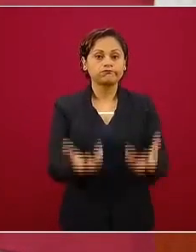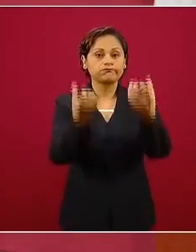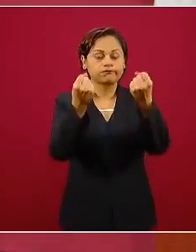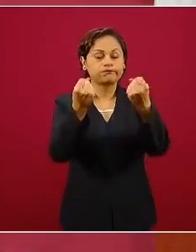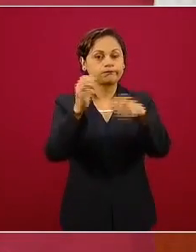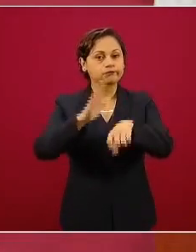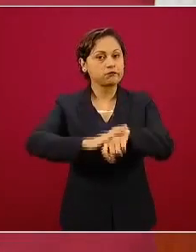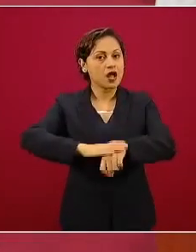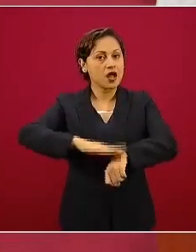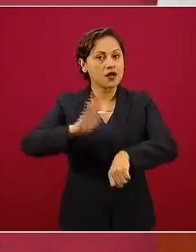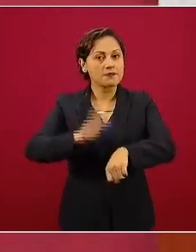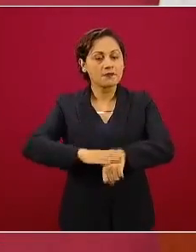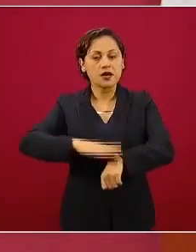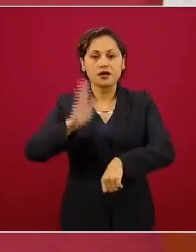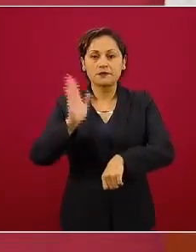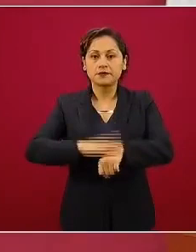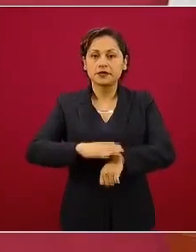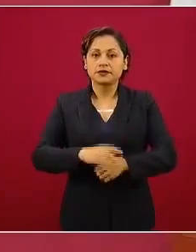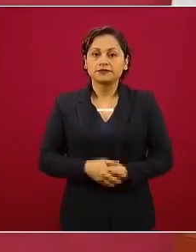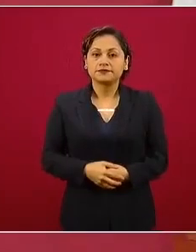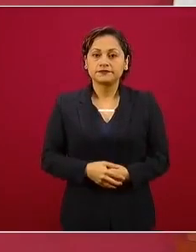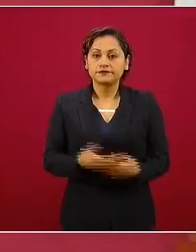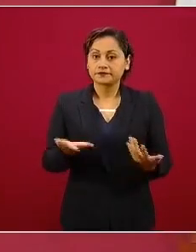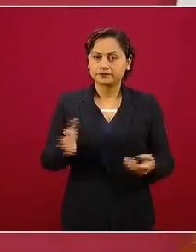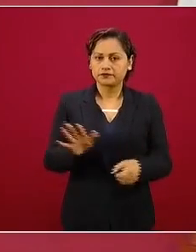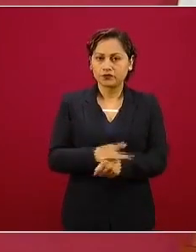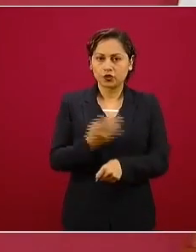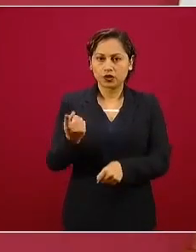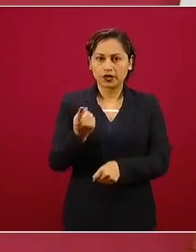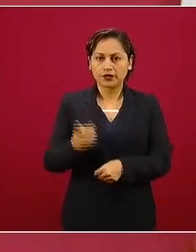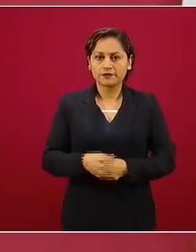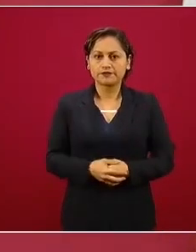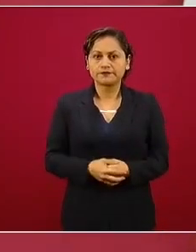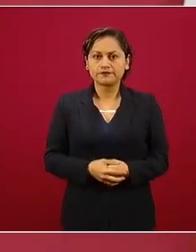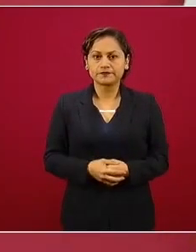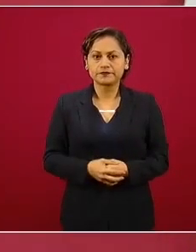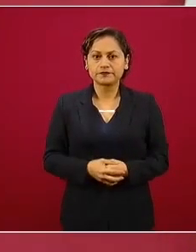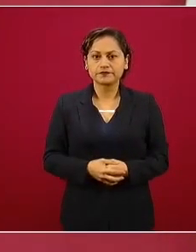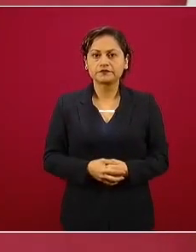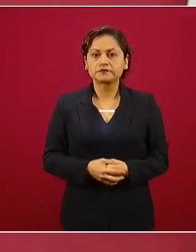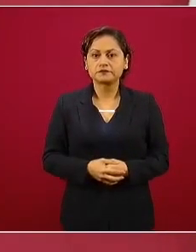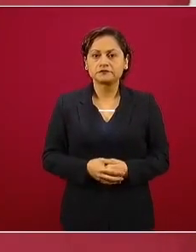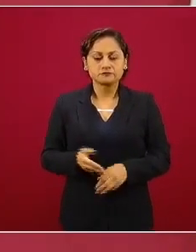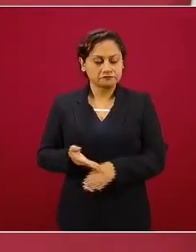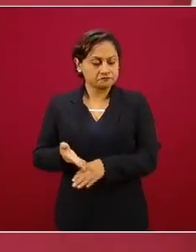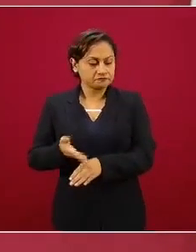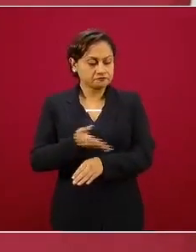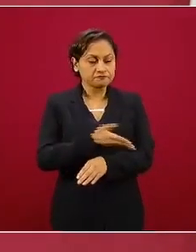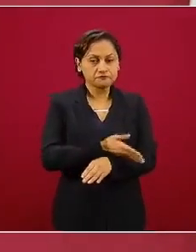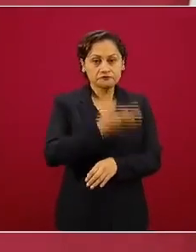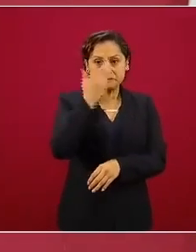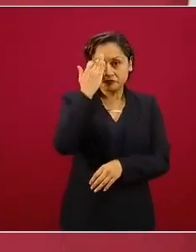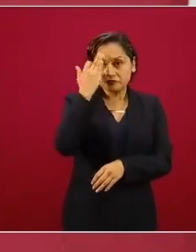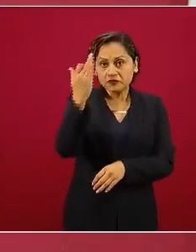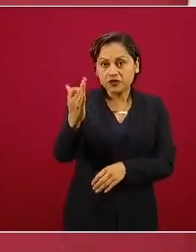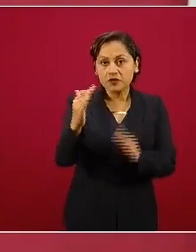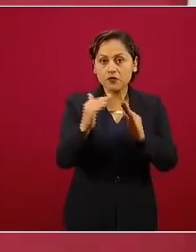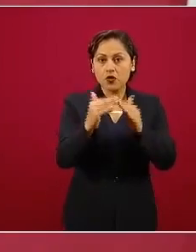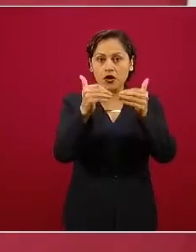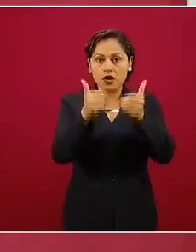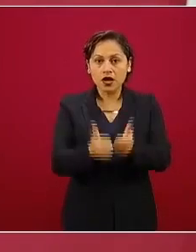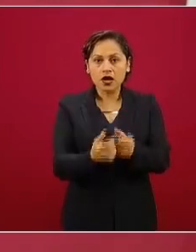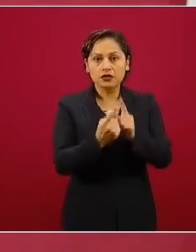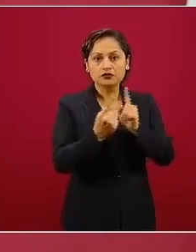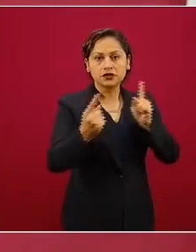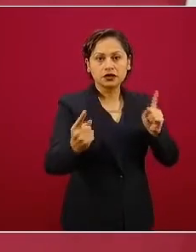todo esto porque funcionó lo de la sana distancia, las